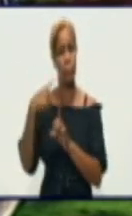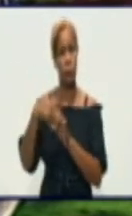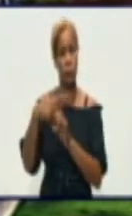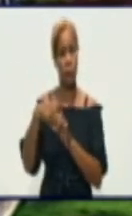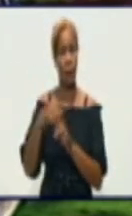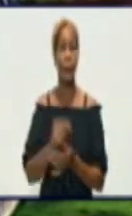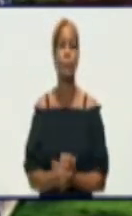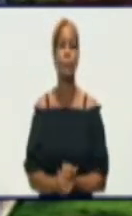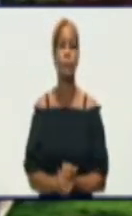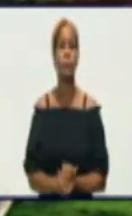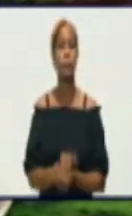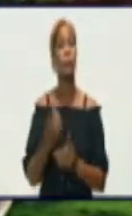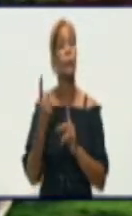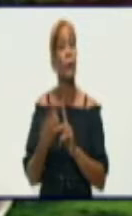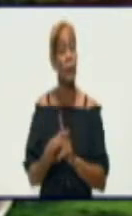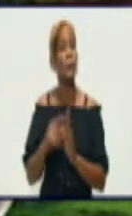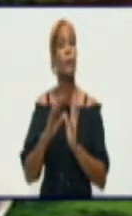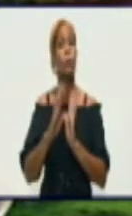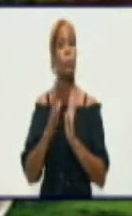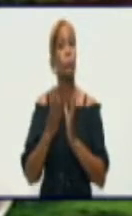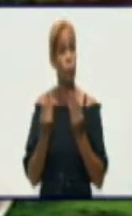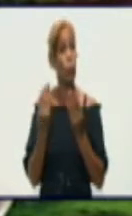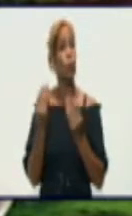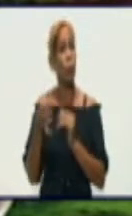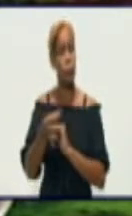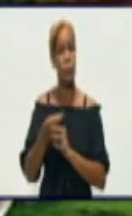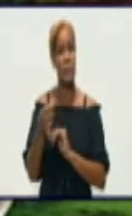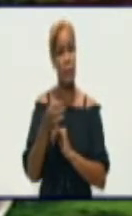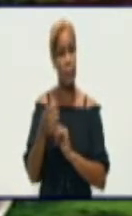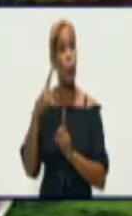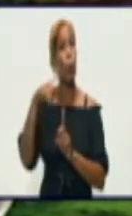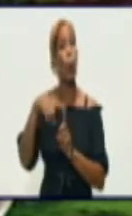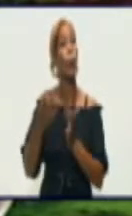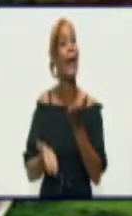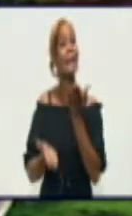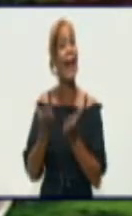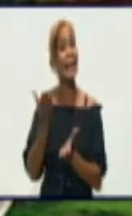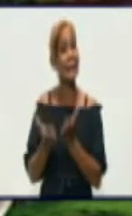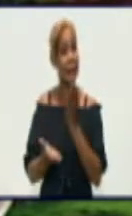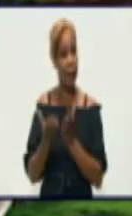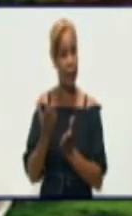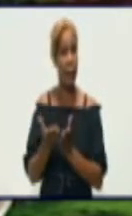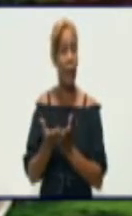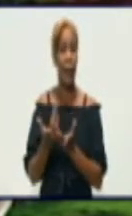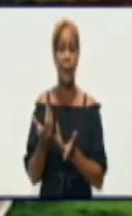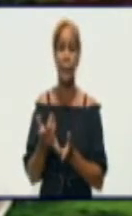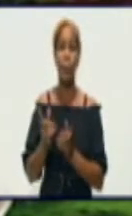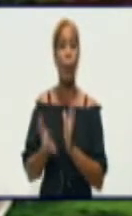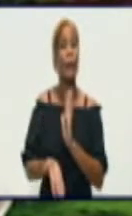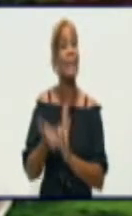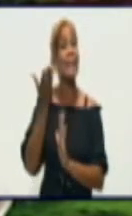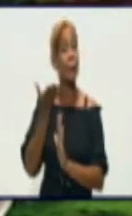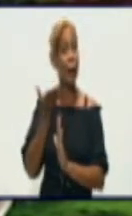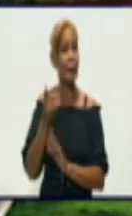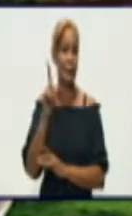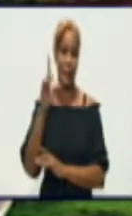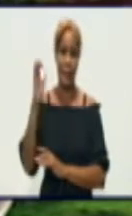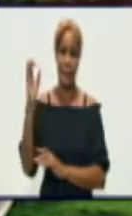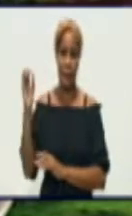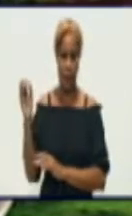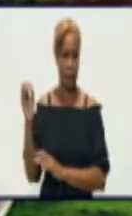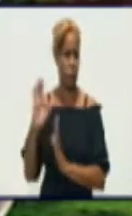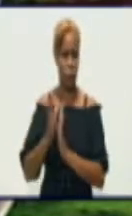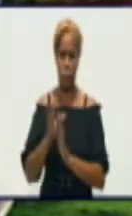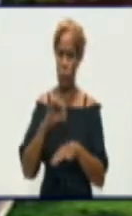Y varios municipios con una tasa de incidencia por encima de 100. Río Cauto, Niquero, Bombayamo, Bartolomé Mazó.